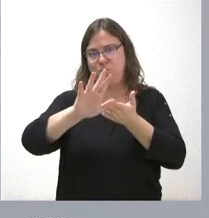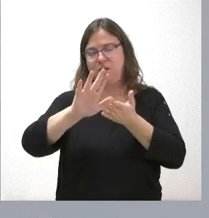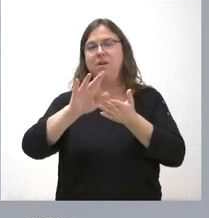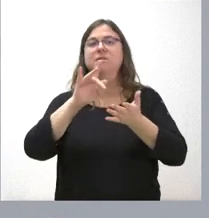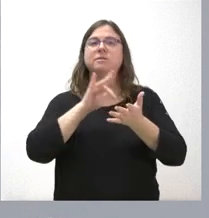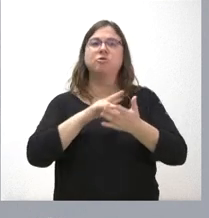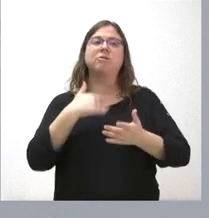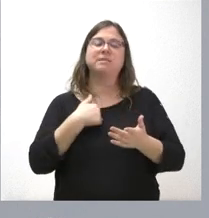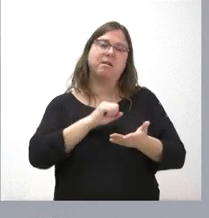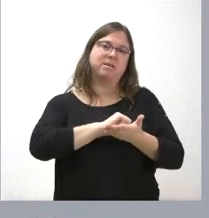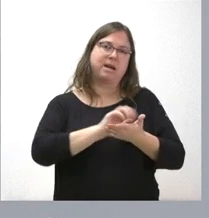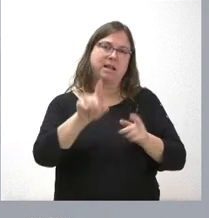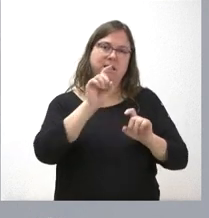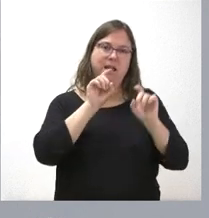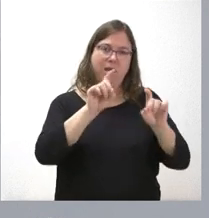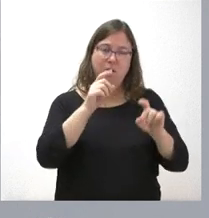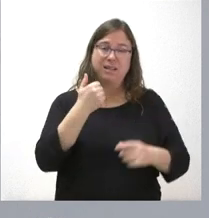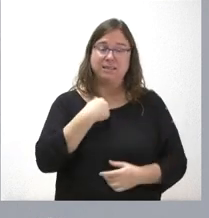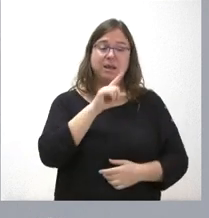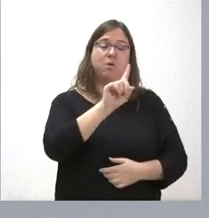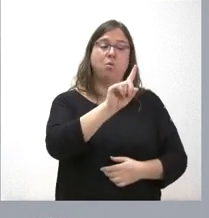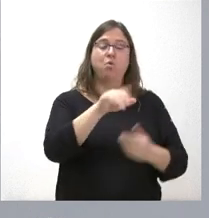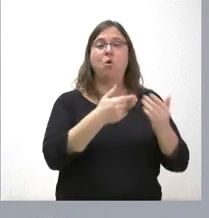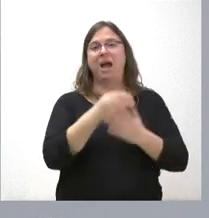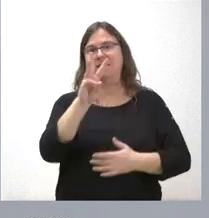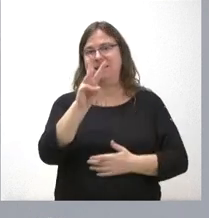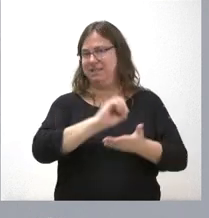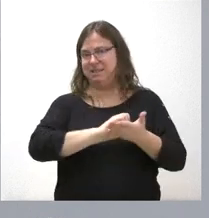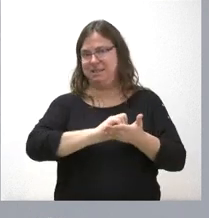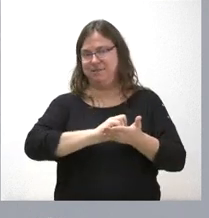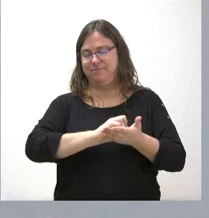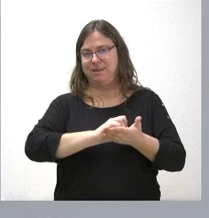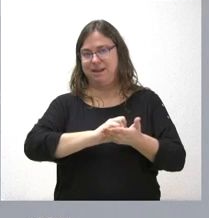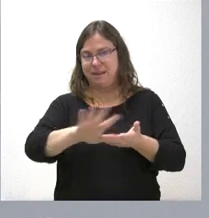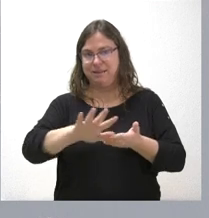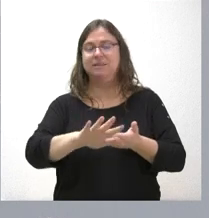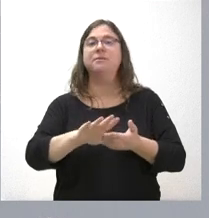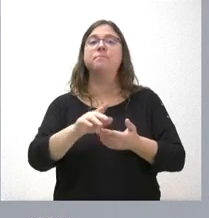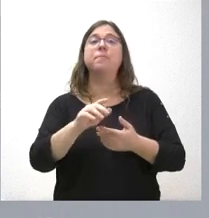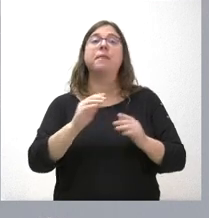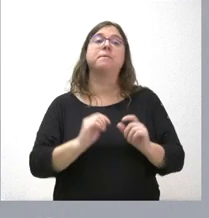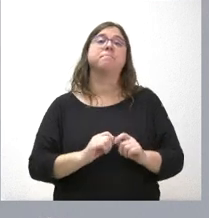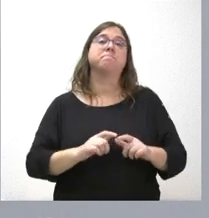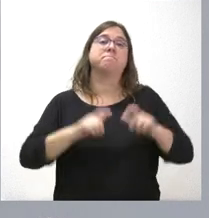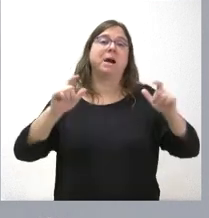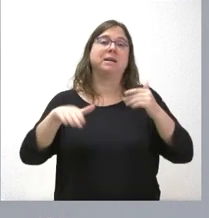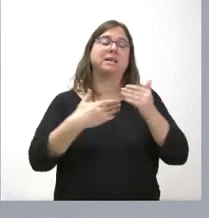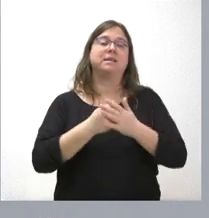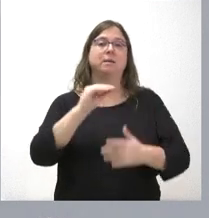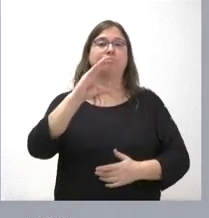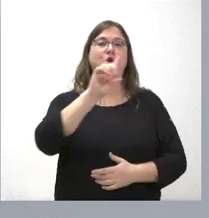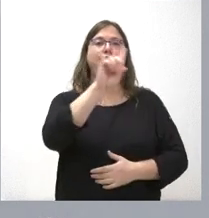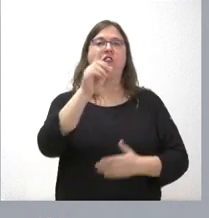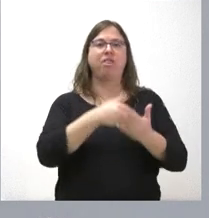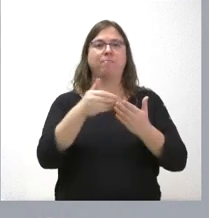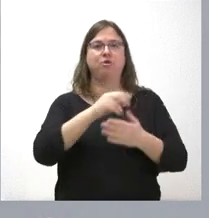la gratuidad de educación en este curso de uno a tres años. El aumento hasta los 11 millones de euros de recursos